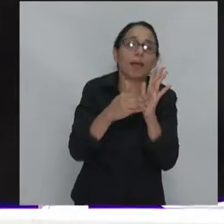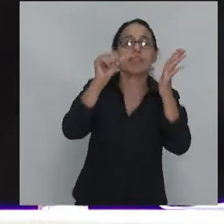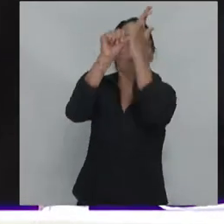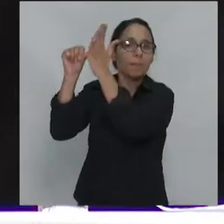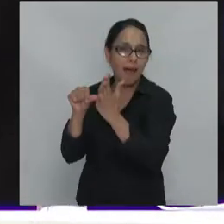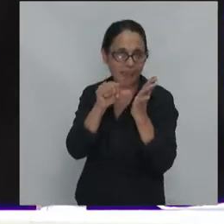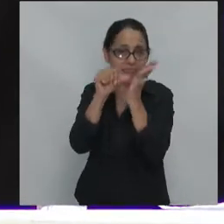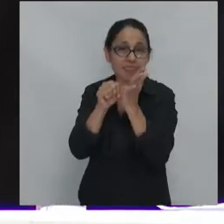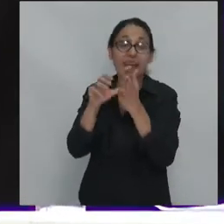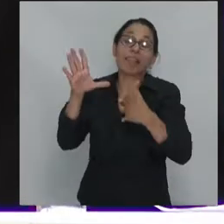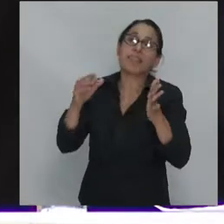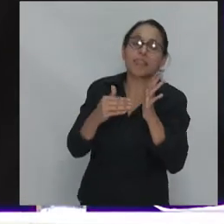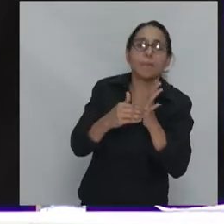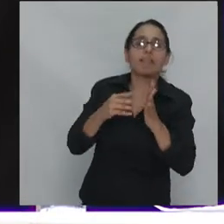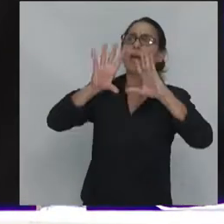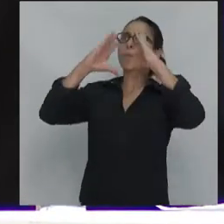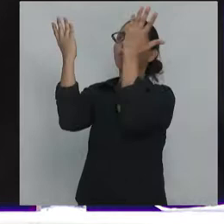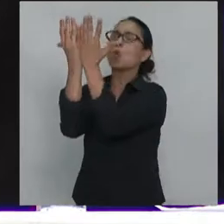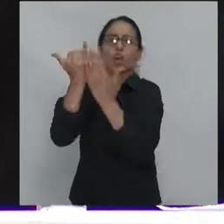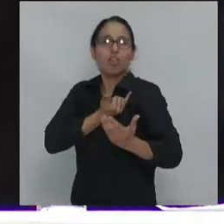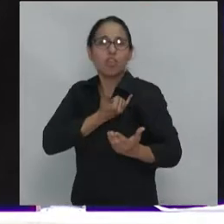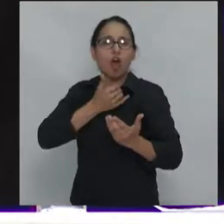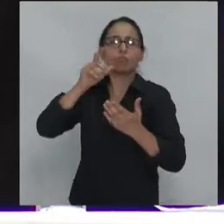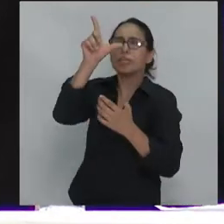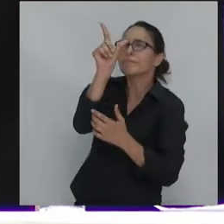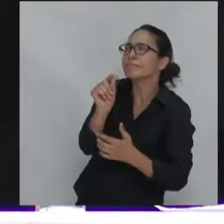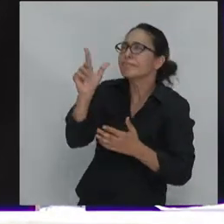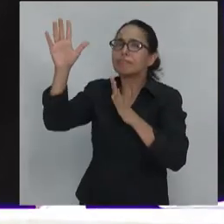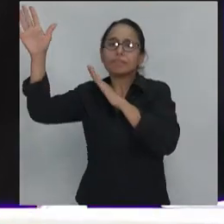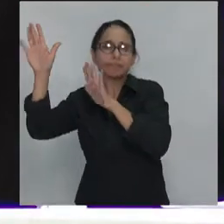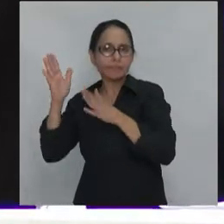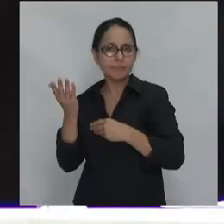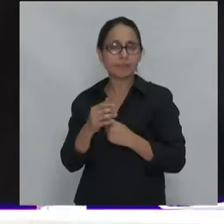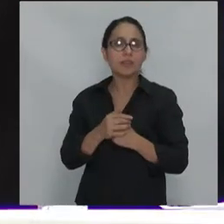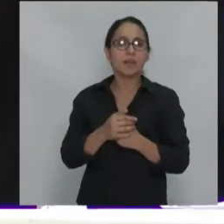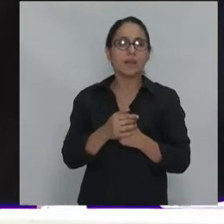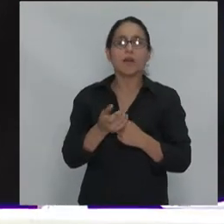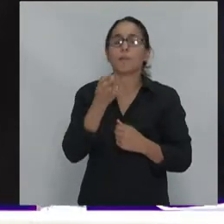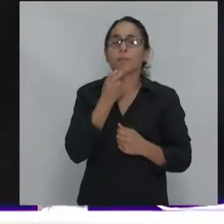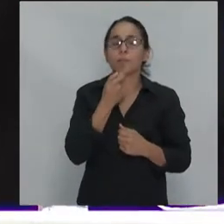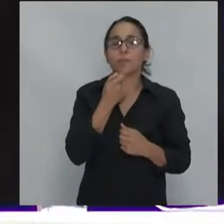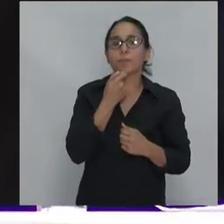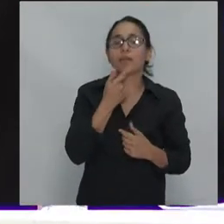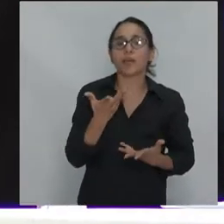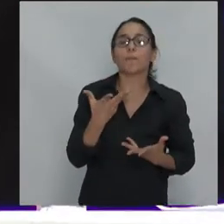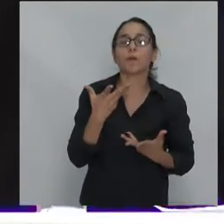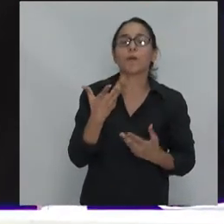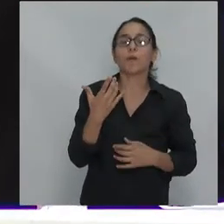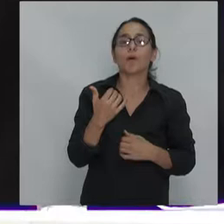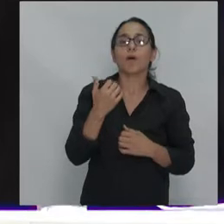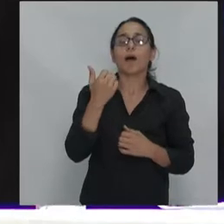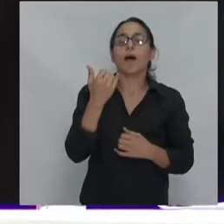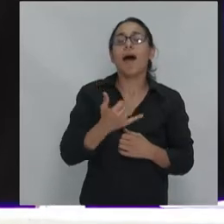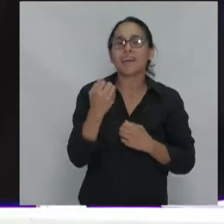geográficas. Por ejemplo, pasó, ocurrió, digamos, si uno entiende por eso, una resistencia